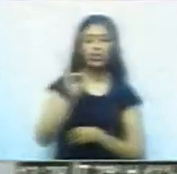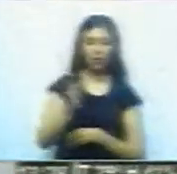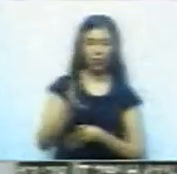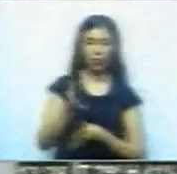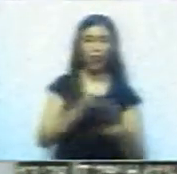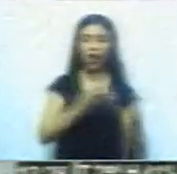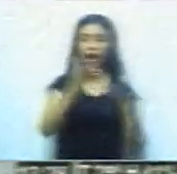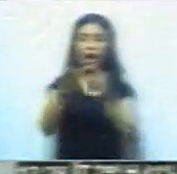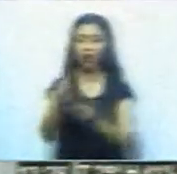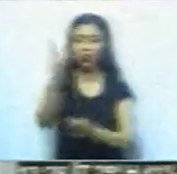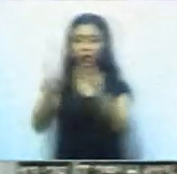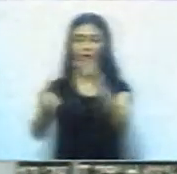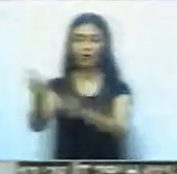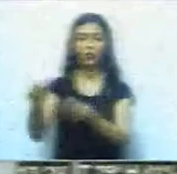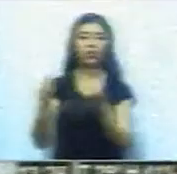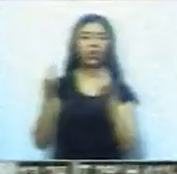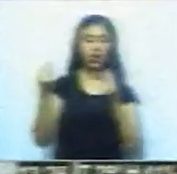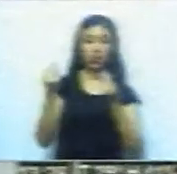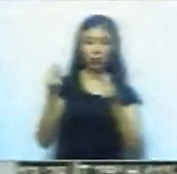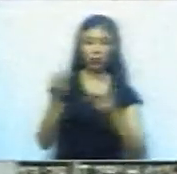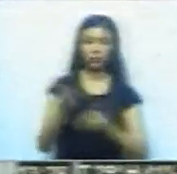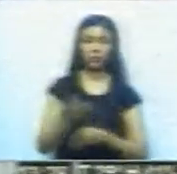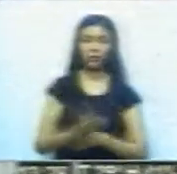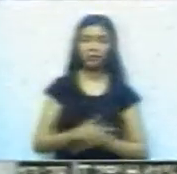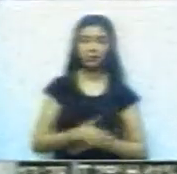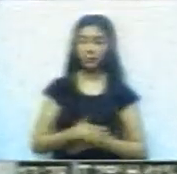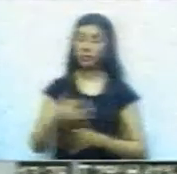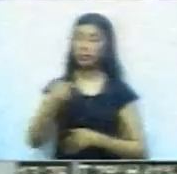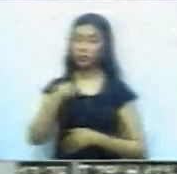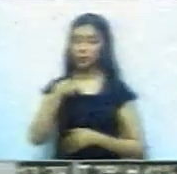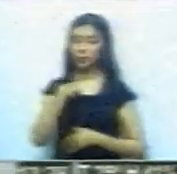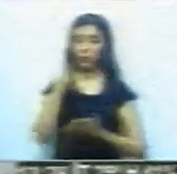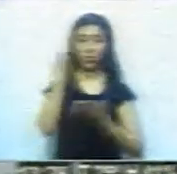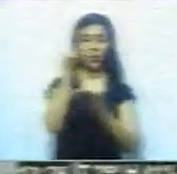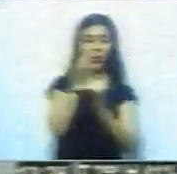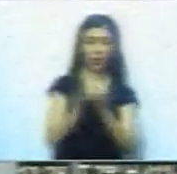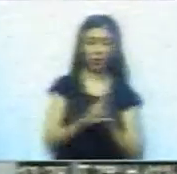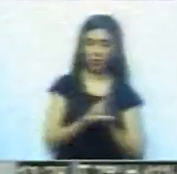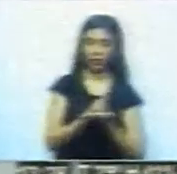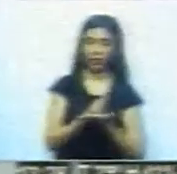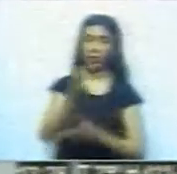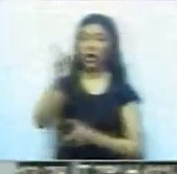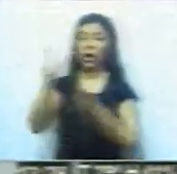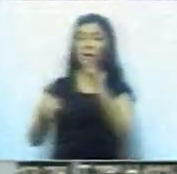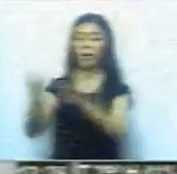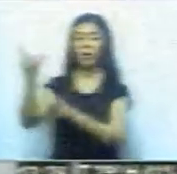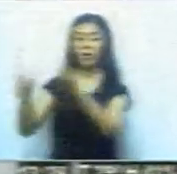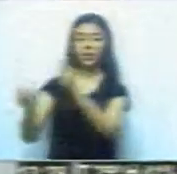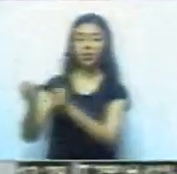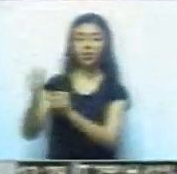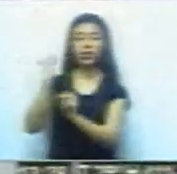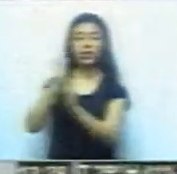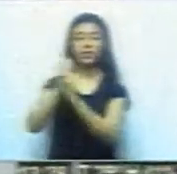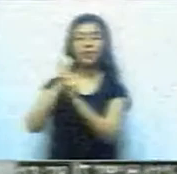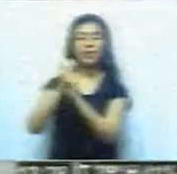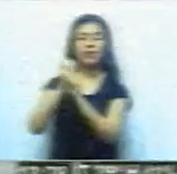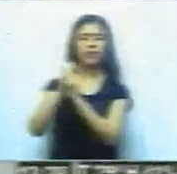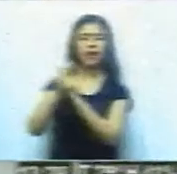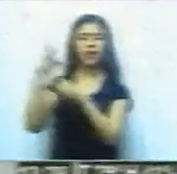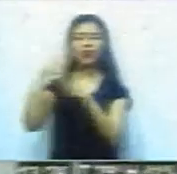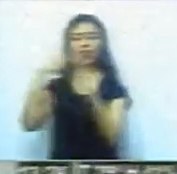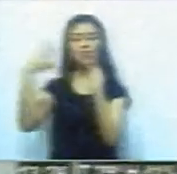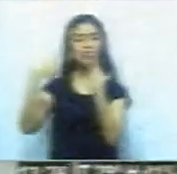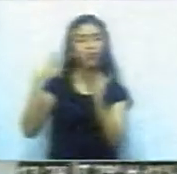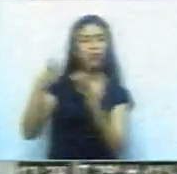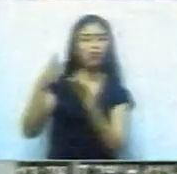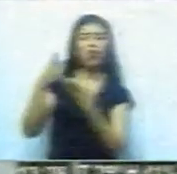Quiero representar a mis productores que me rodean y bueno, yo simplemente quiero pedir a toda